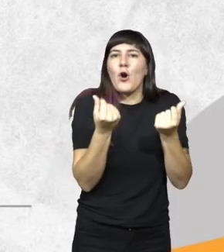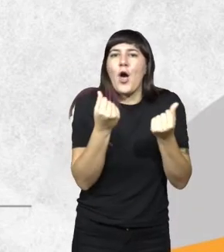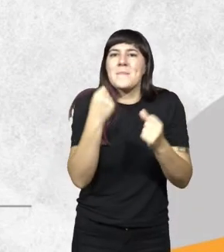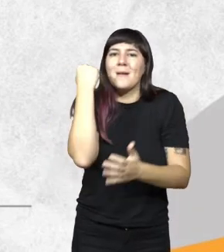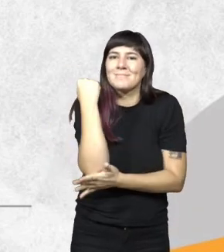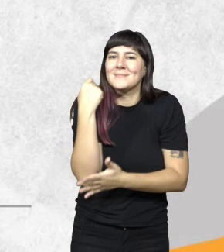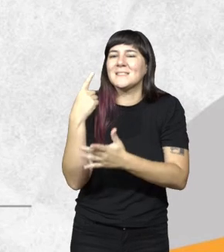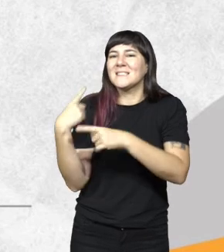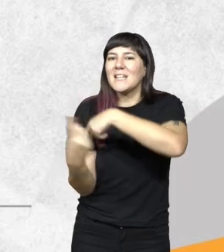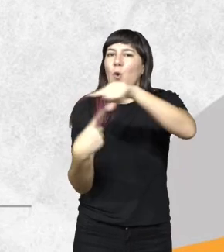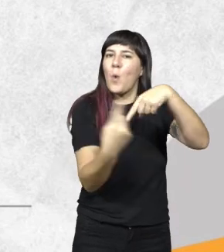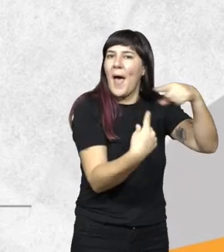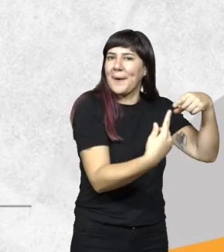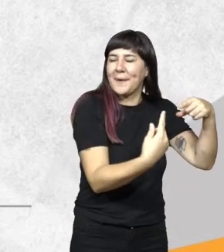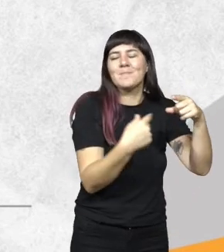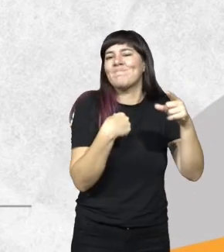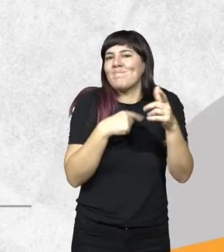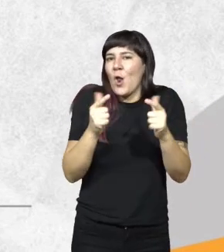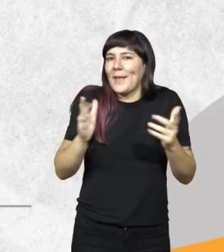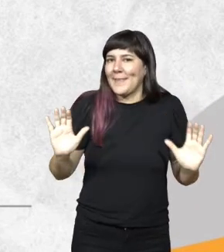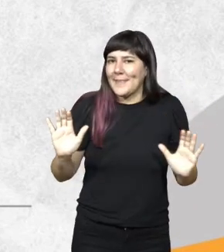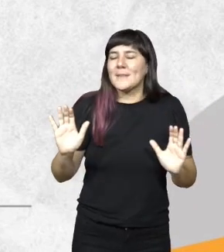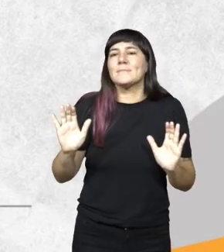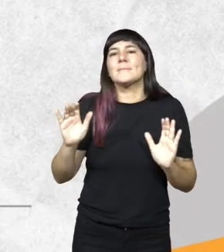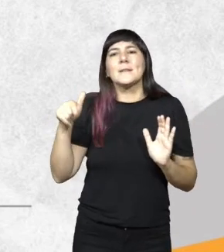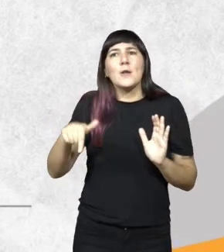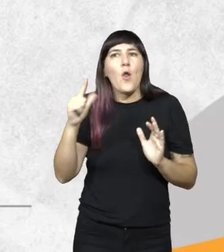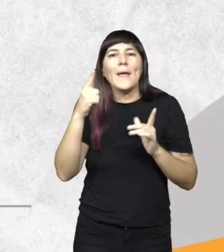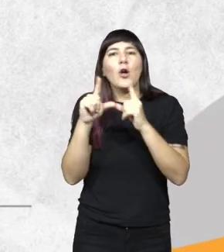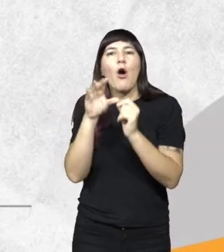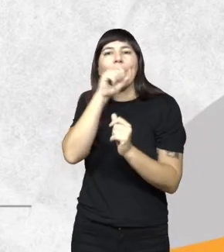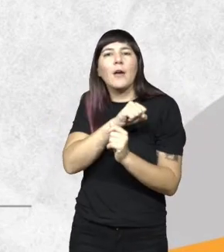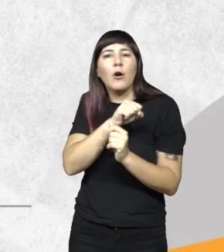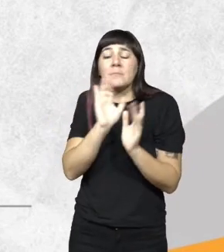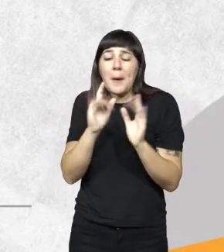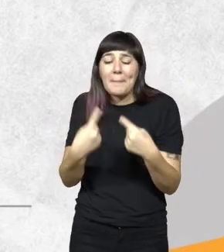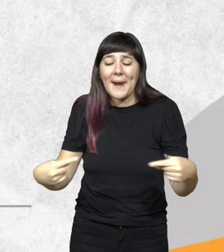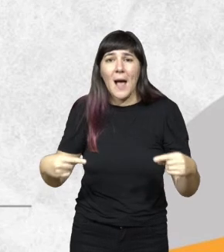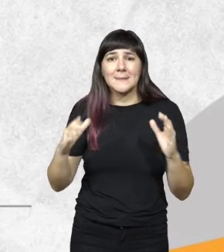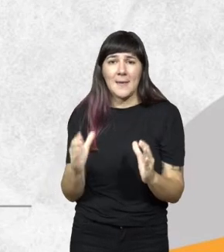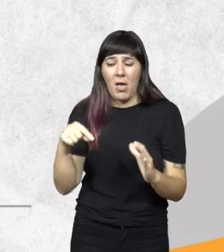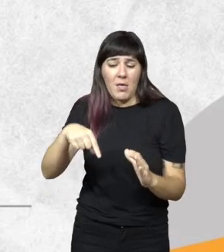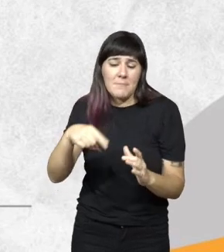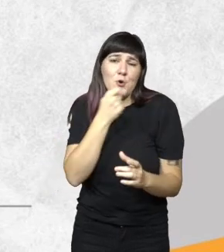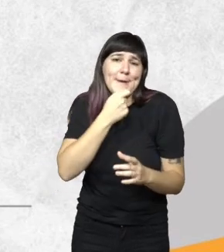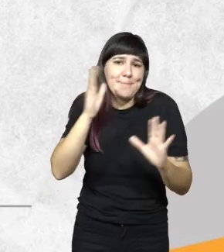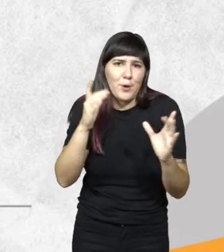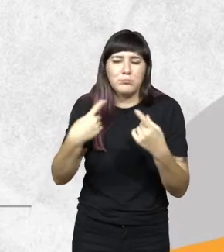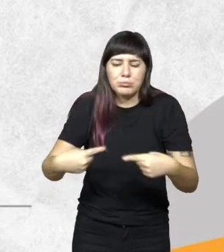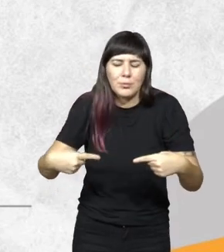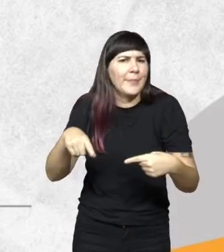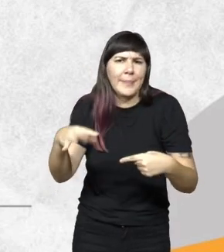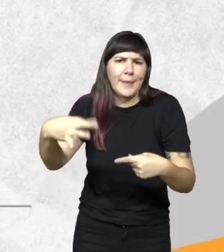Todo lo que vuelve al continente que no está en ese código, es una mercancía y debe pagar. Entonces, eso